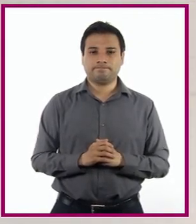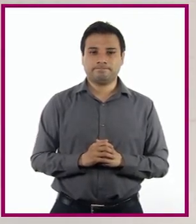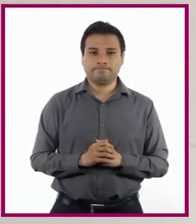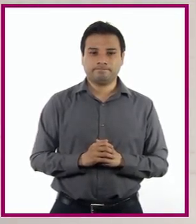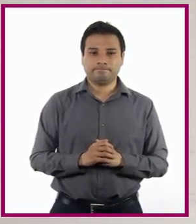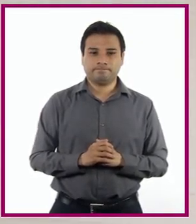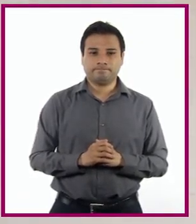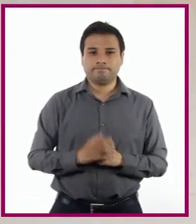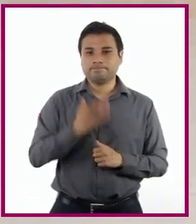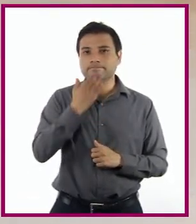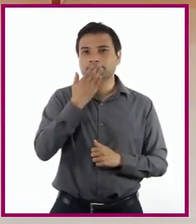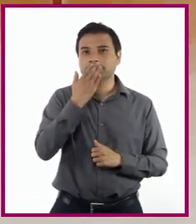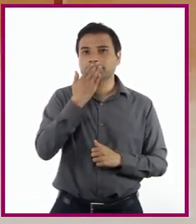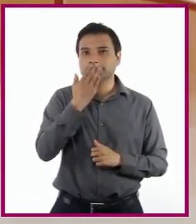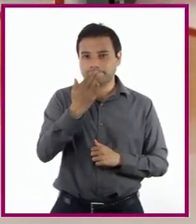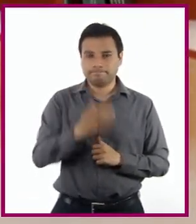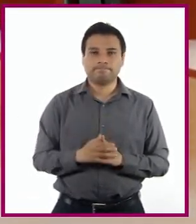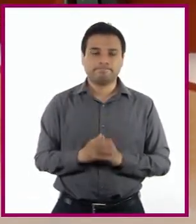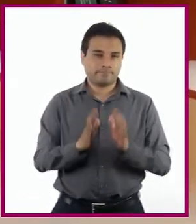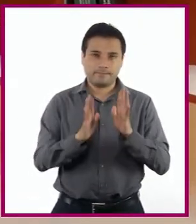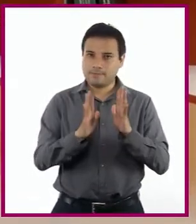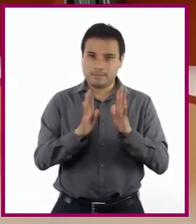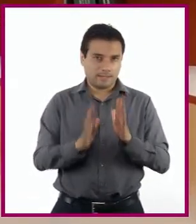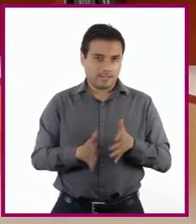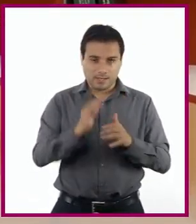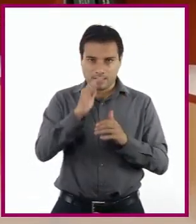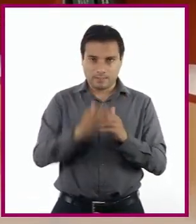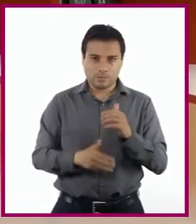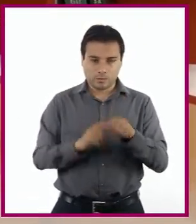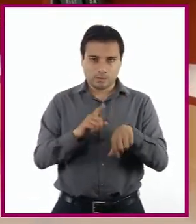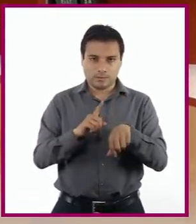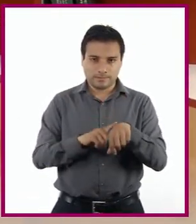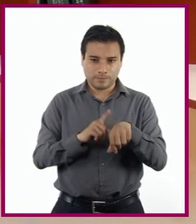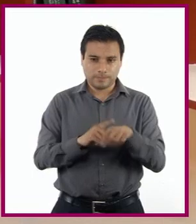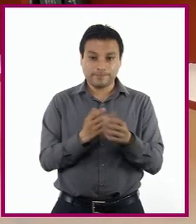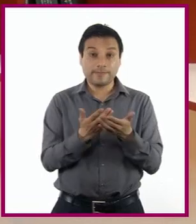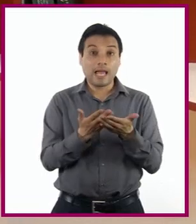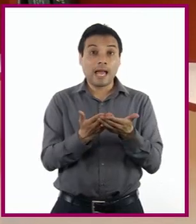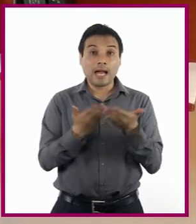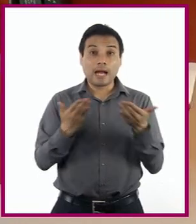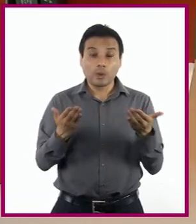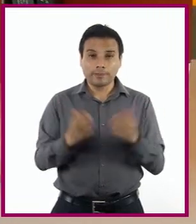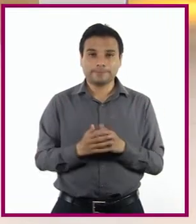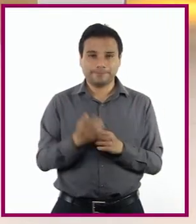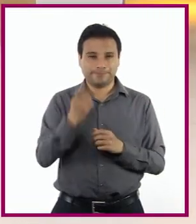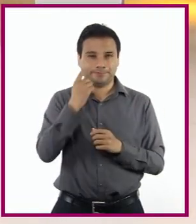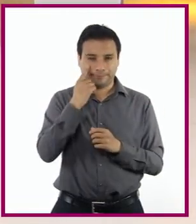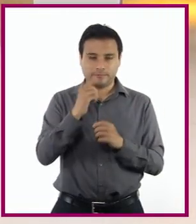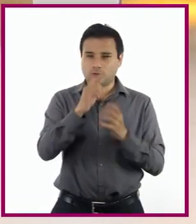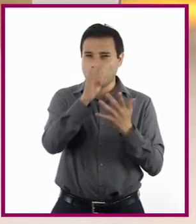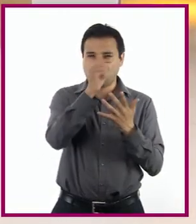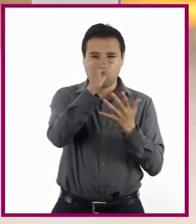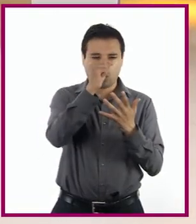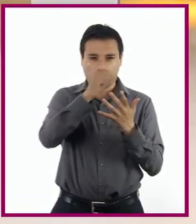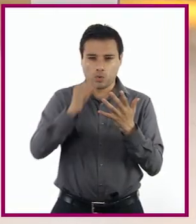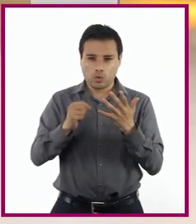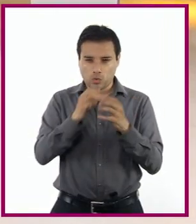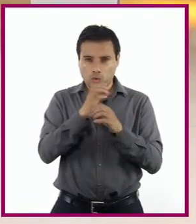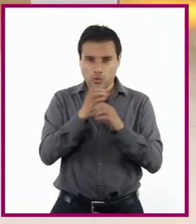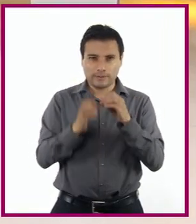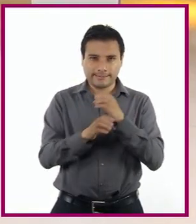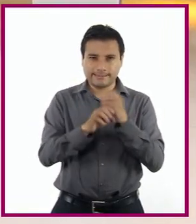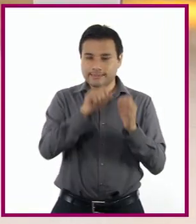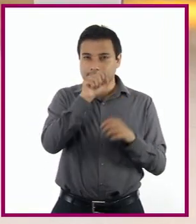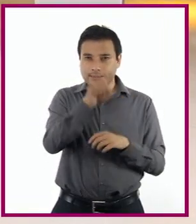Muy bien ¡Tiempo! Ahora Con todos los elementos Y con su equipo de celular